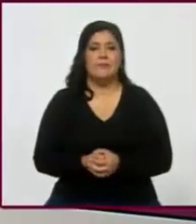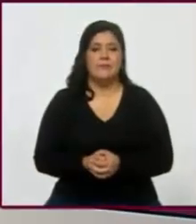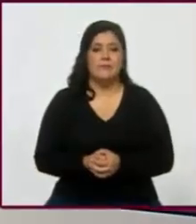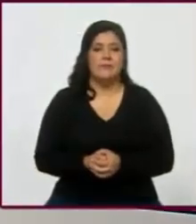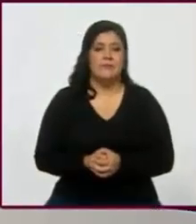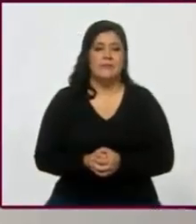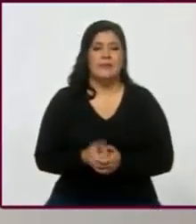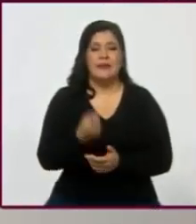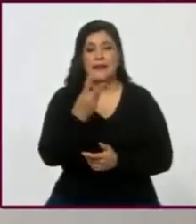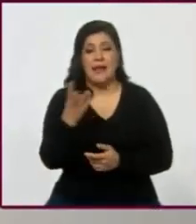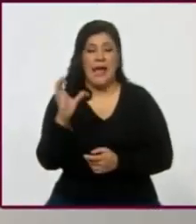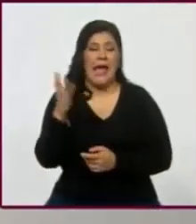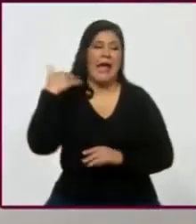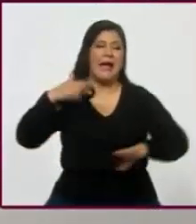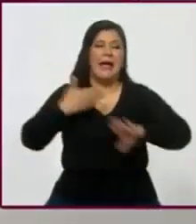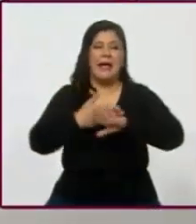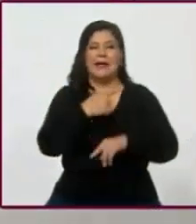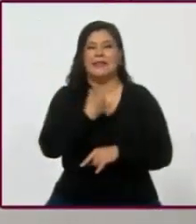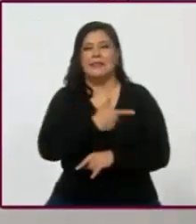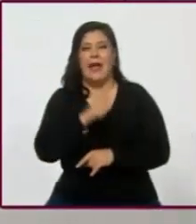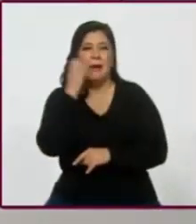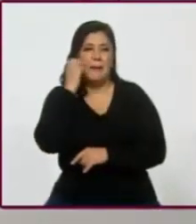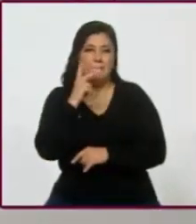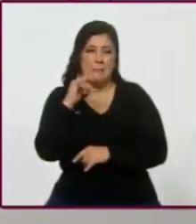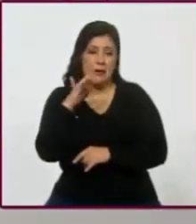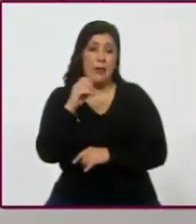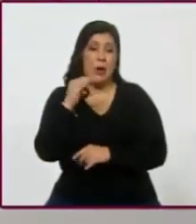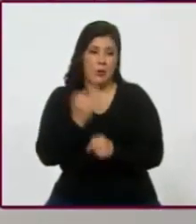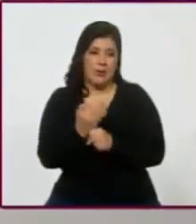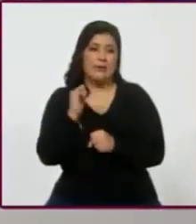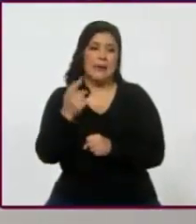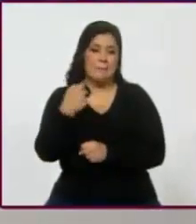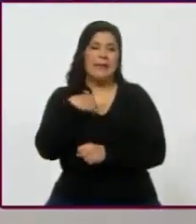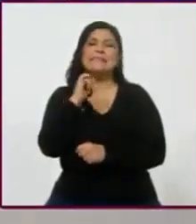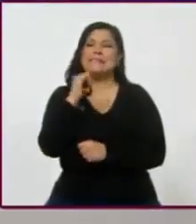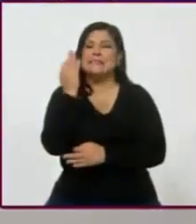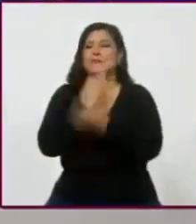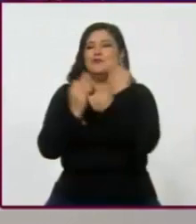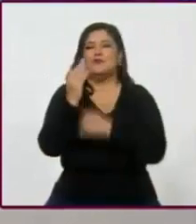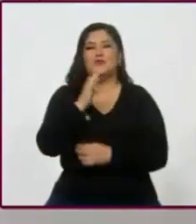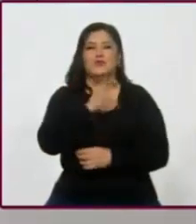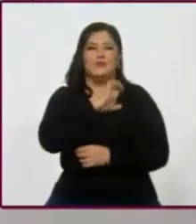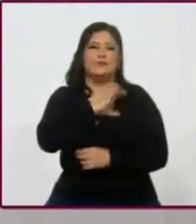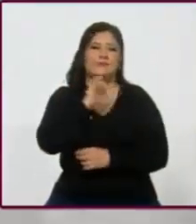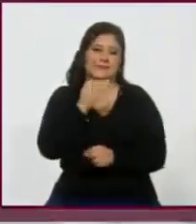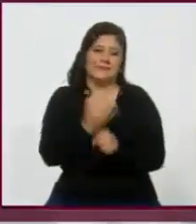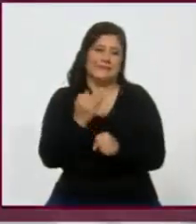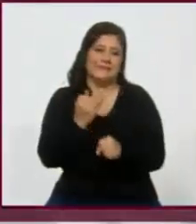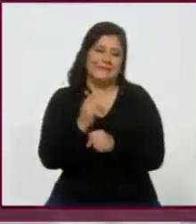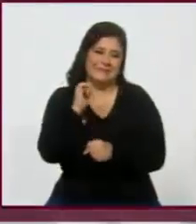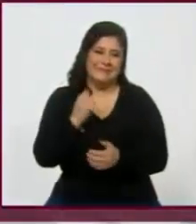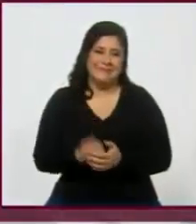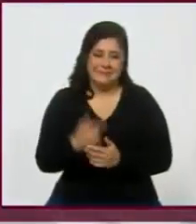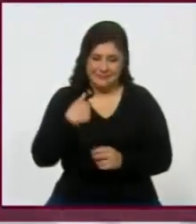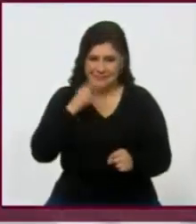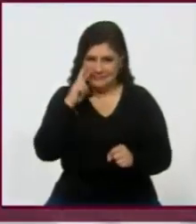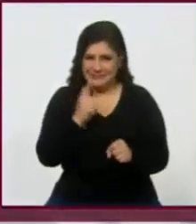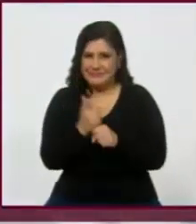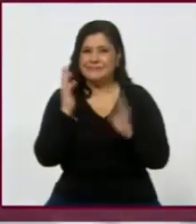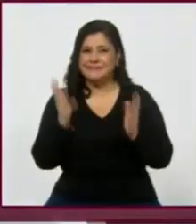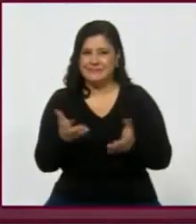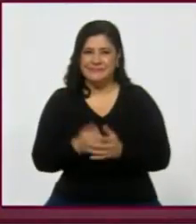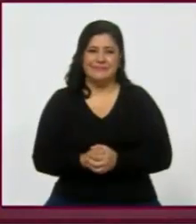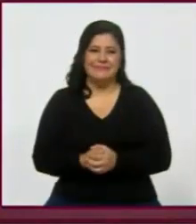que no te quieren, ya te quieren, ¿eh? Sí, últimamente están muy amorosos. Ya me di cuenta, ¿eh? No crees que no. A ver.